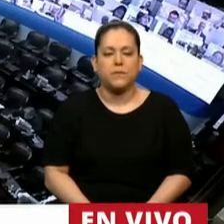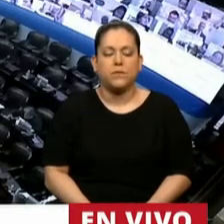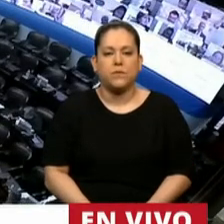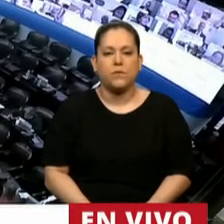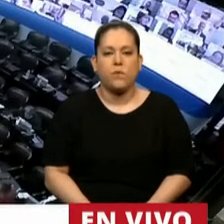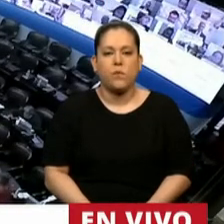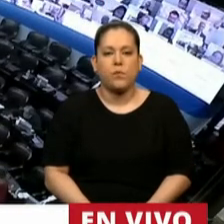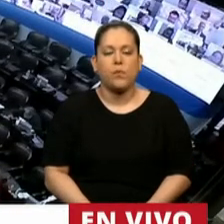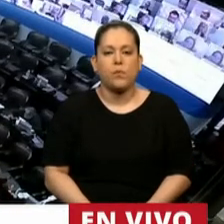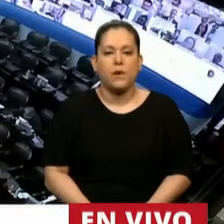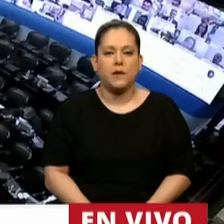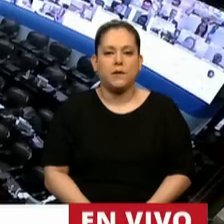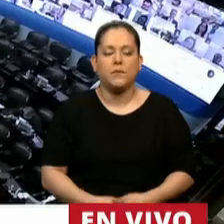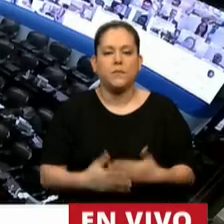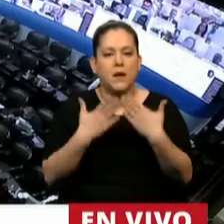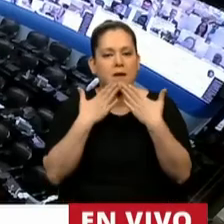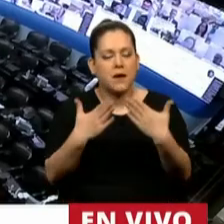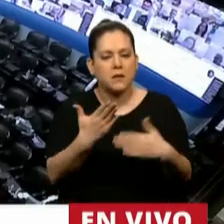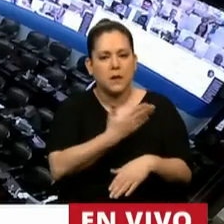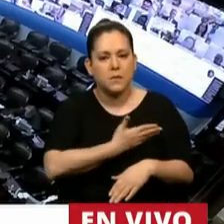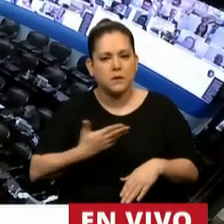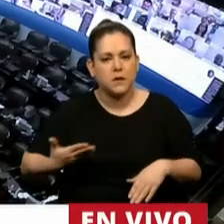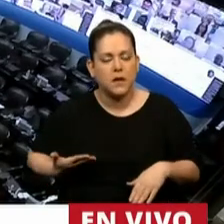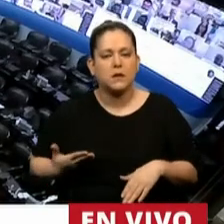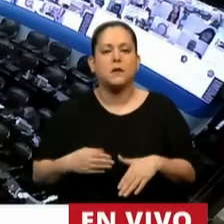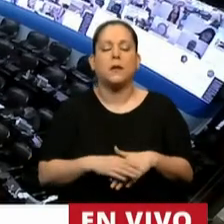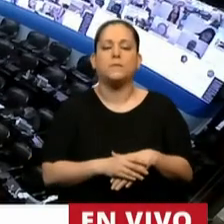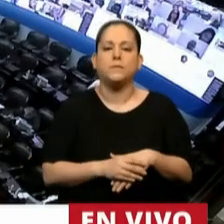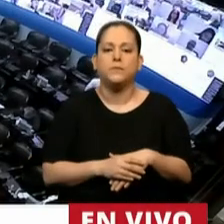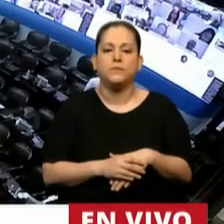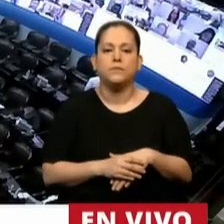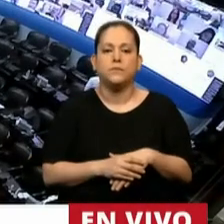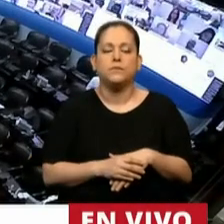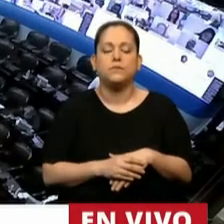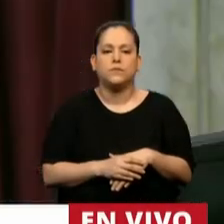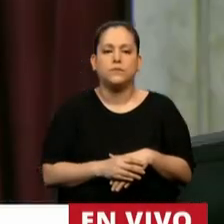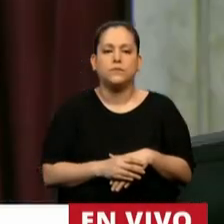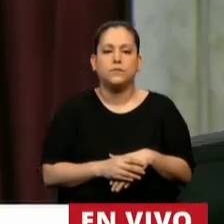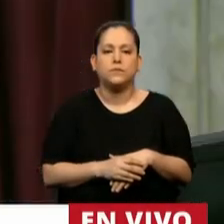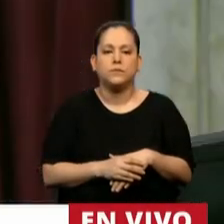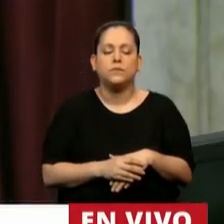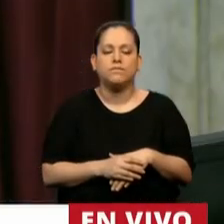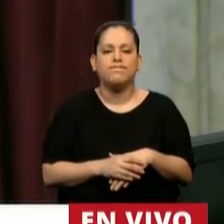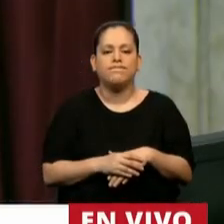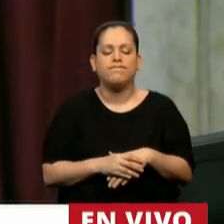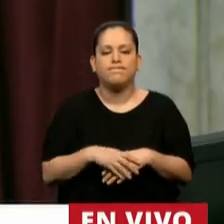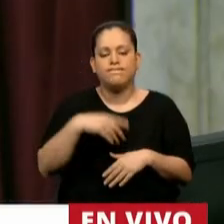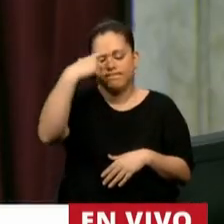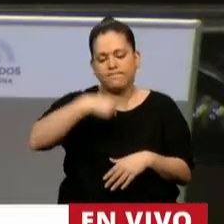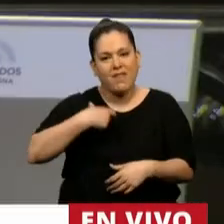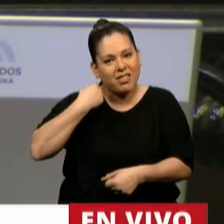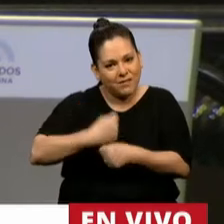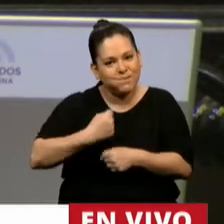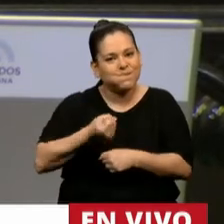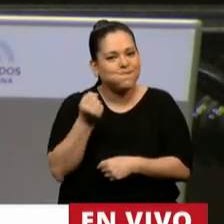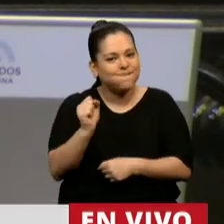Gracias, señor Presidente. Bueno, como trabajador industrial,